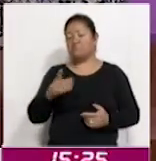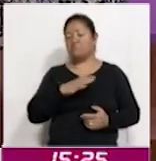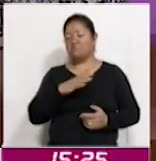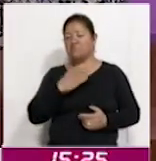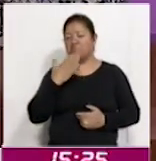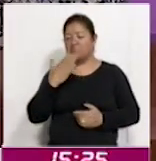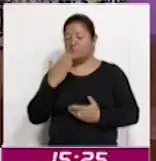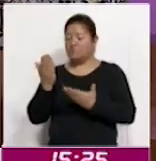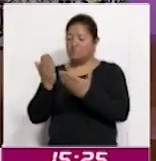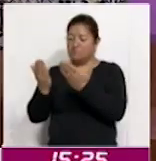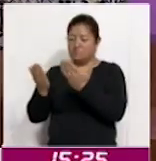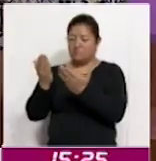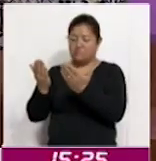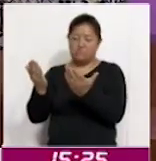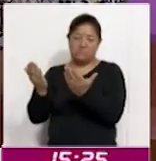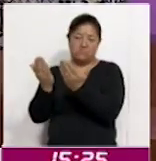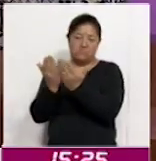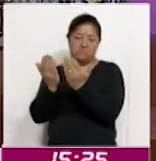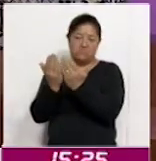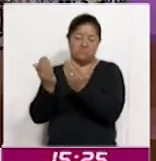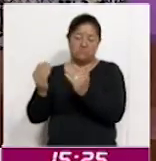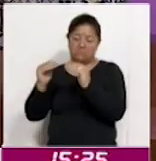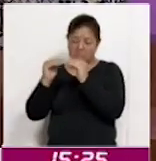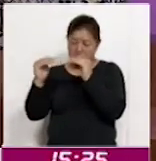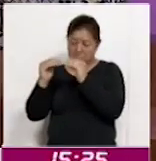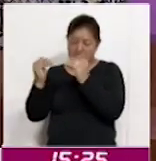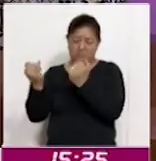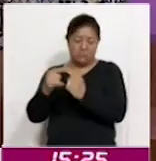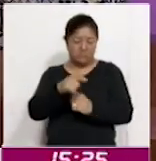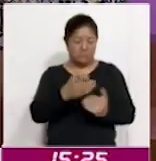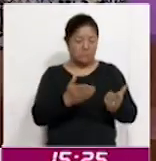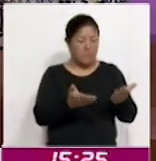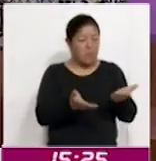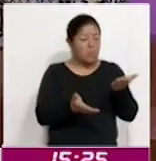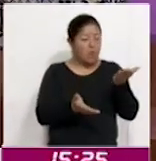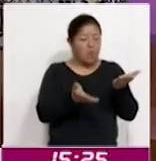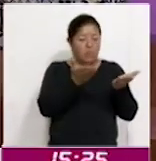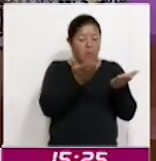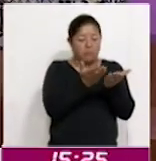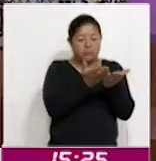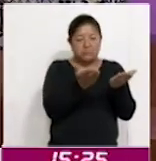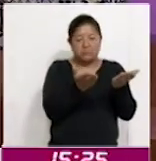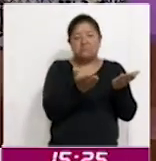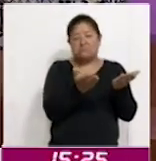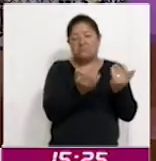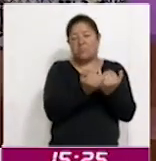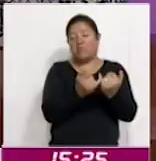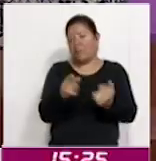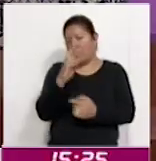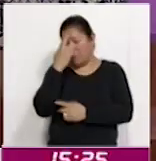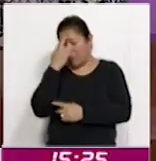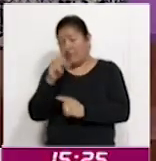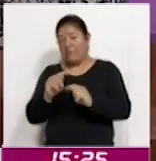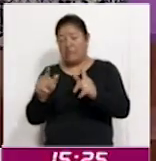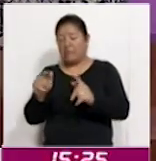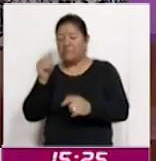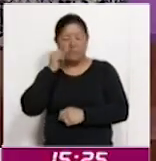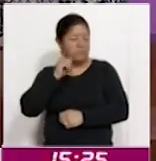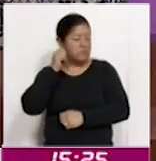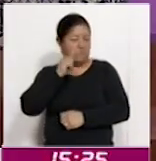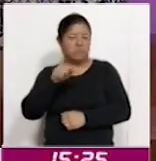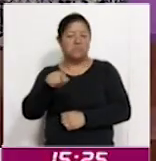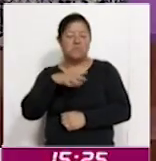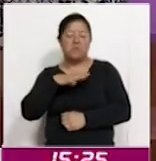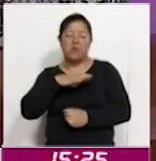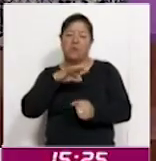correlación con la participación que tenemos en procesos electorales ordinarios. Tlaxcala, recordar que siempre ha tenido, a nivel nacional, siempre